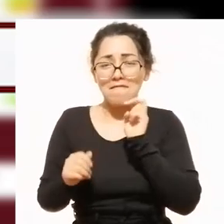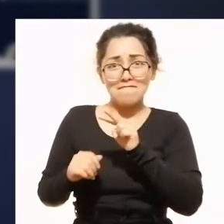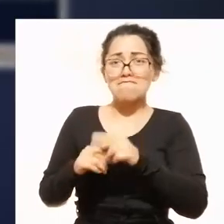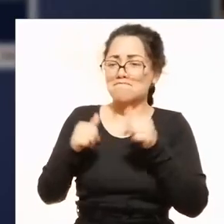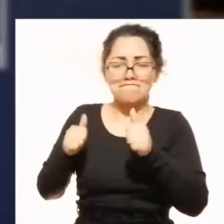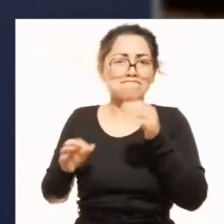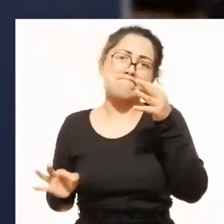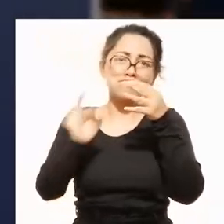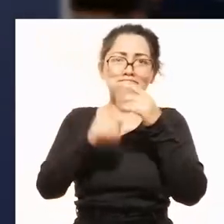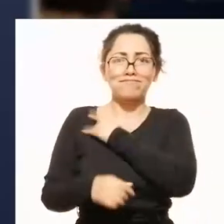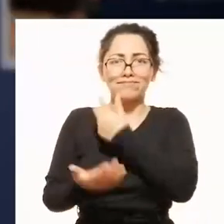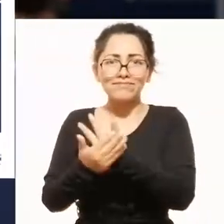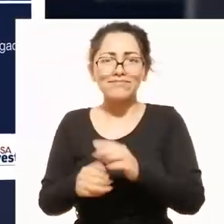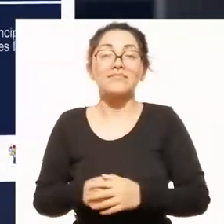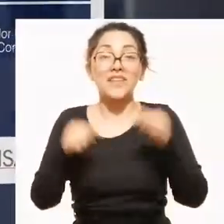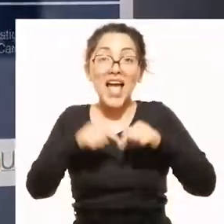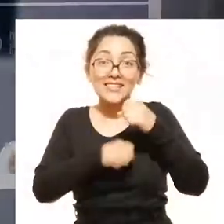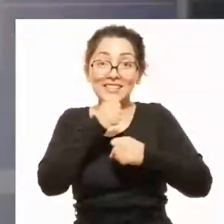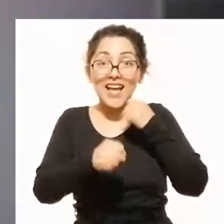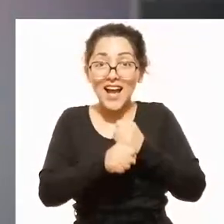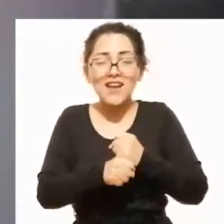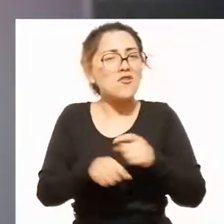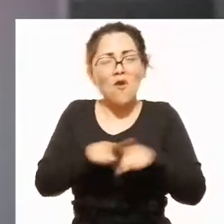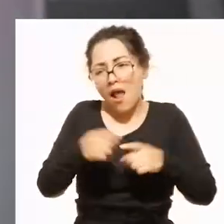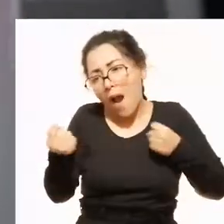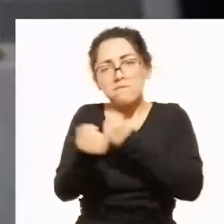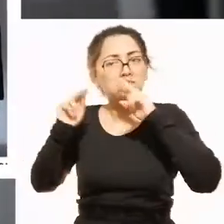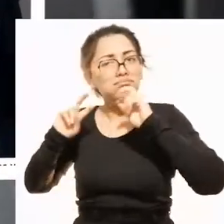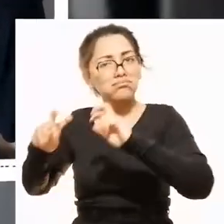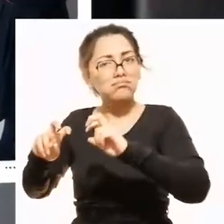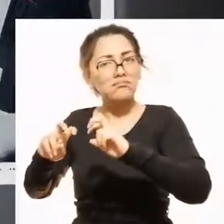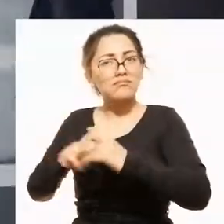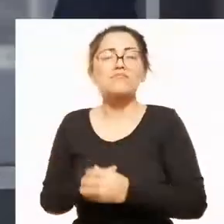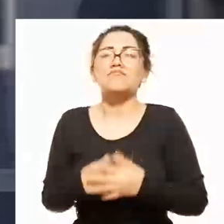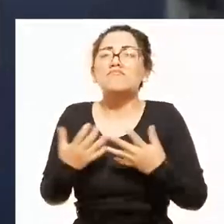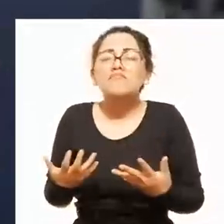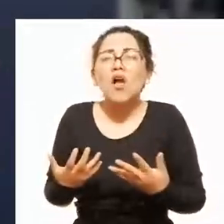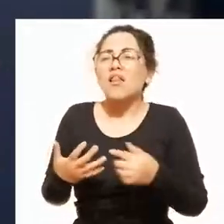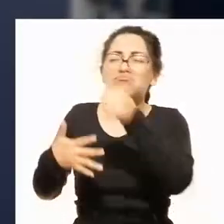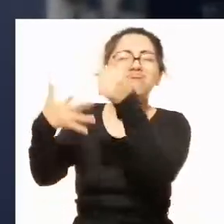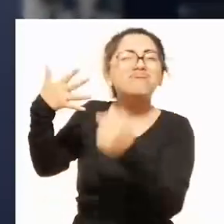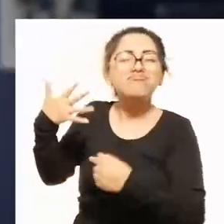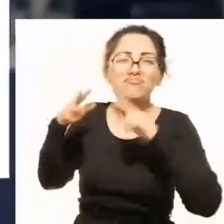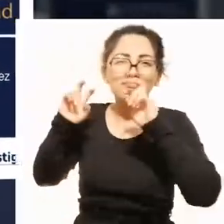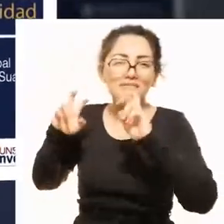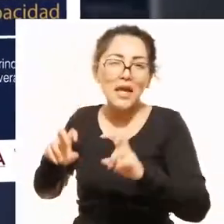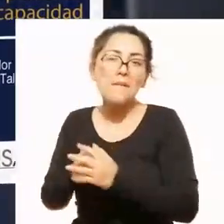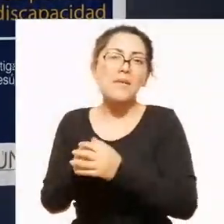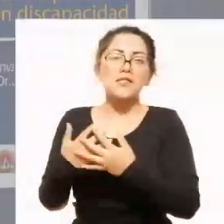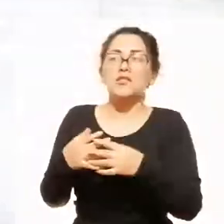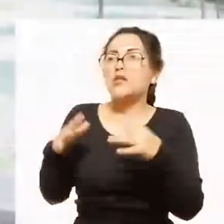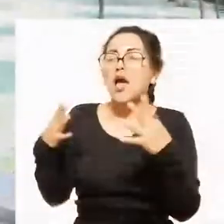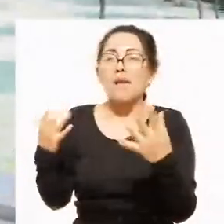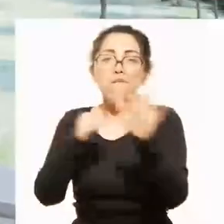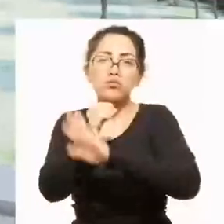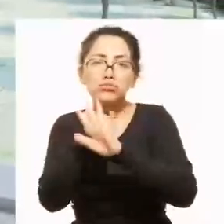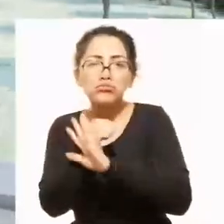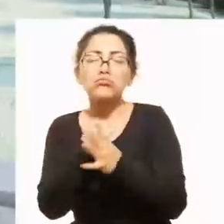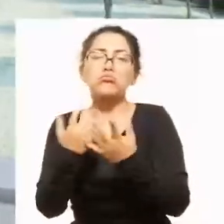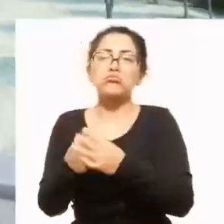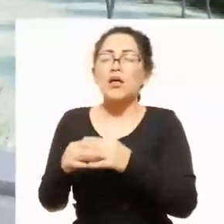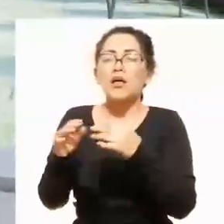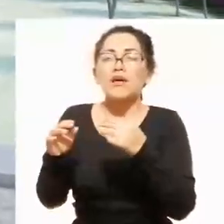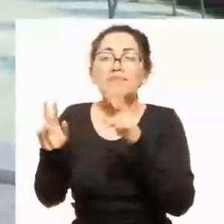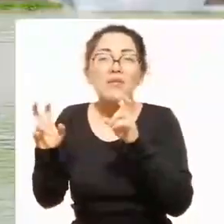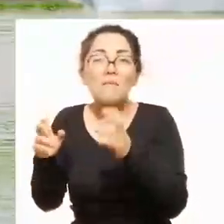Simago. Este año continuaremos financiando los proyectos de investigación que abordarán una variedad de desafíos en las áreas de seguridad